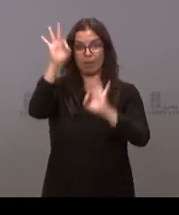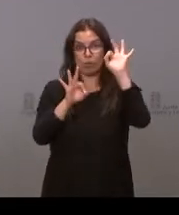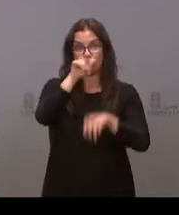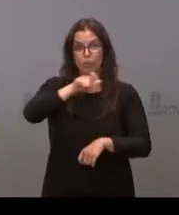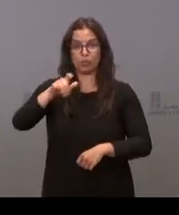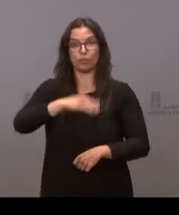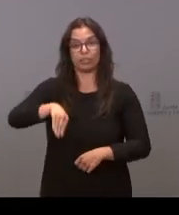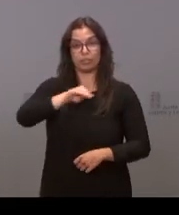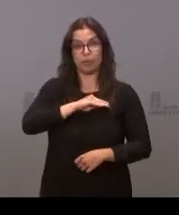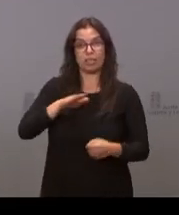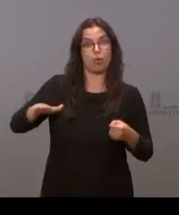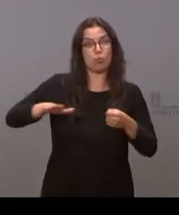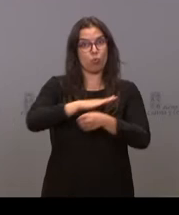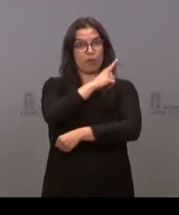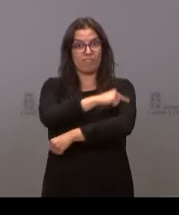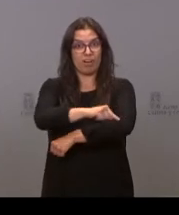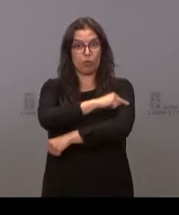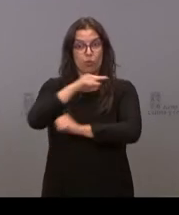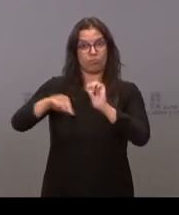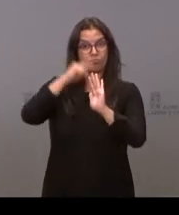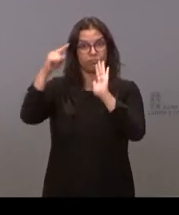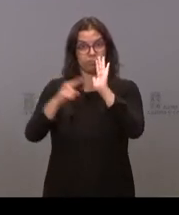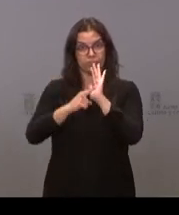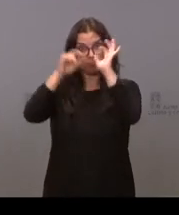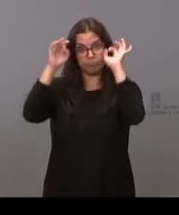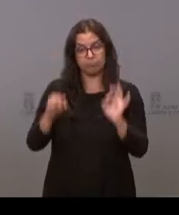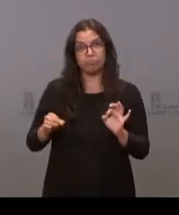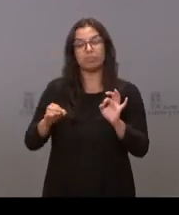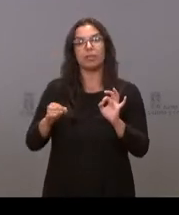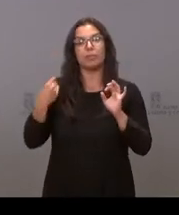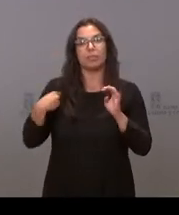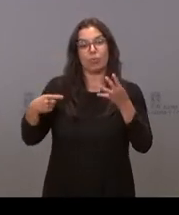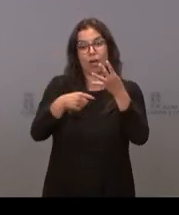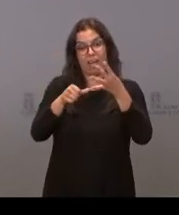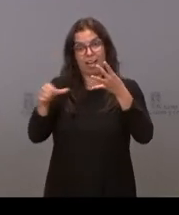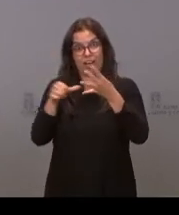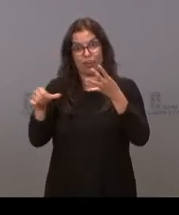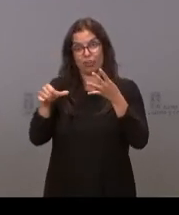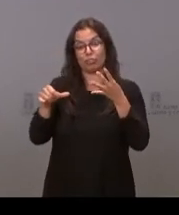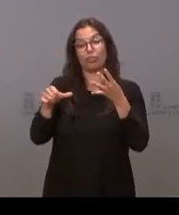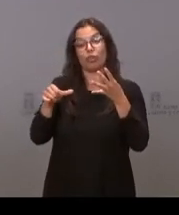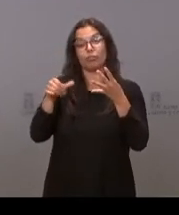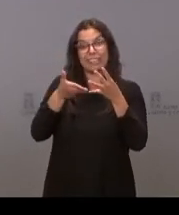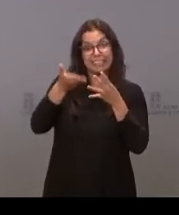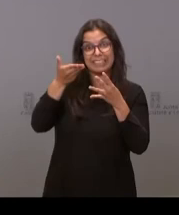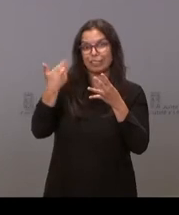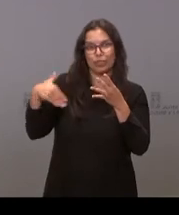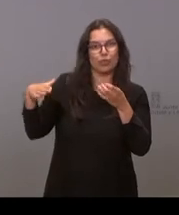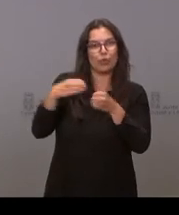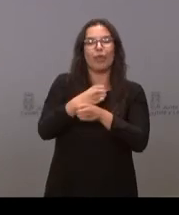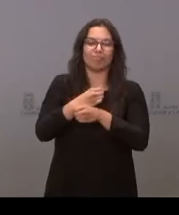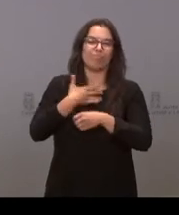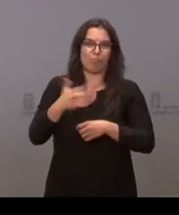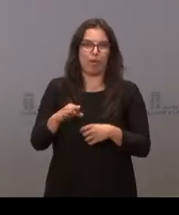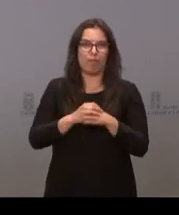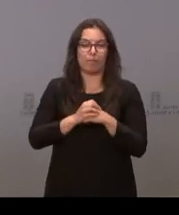española esté completamente vacunada con la pauta completa antes de que termine el mes de agosto. Por tanto, creo que es una muy